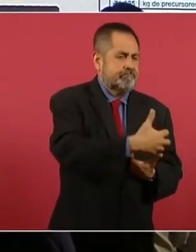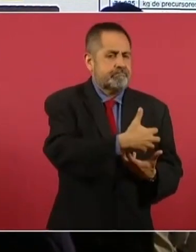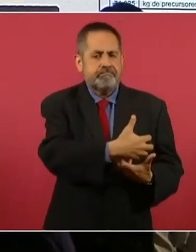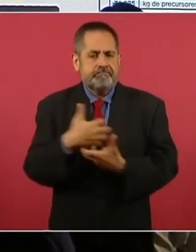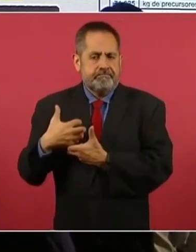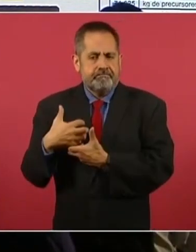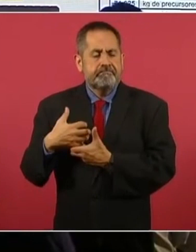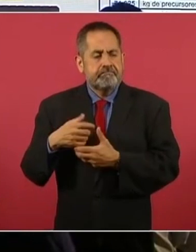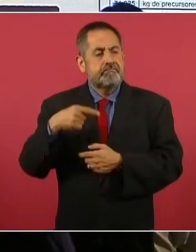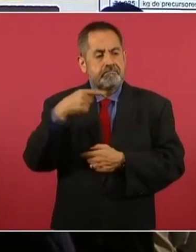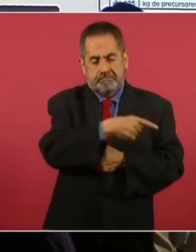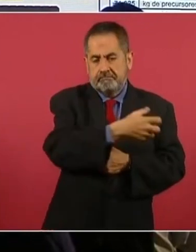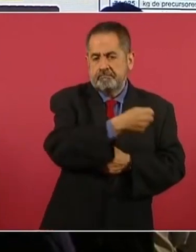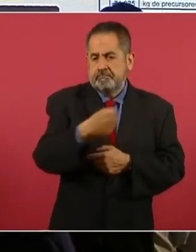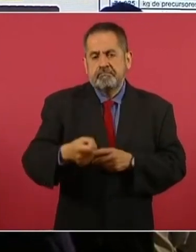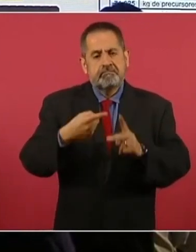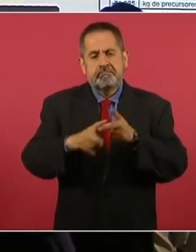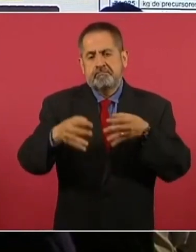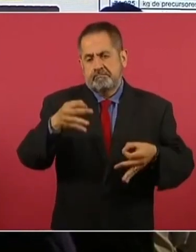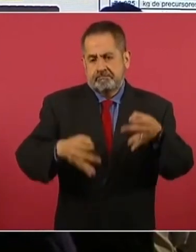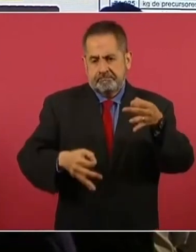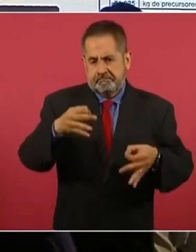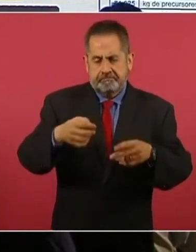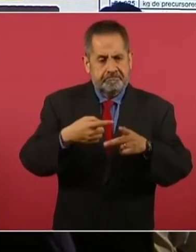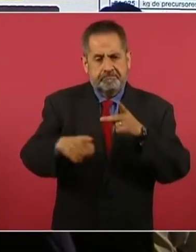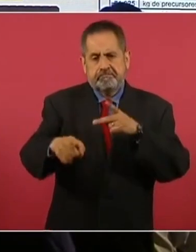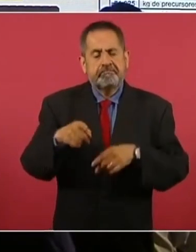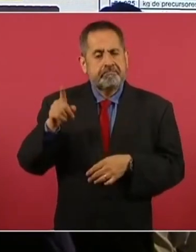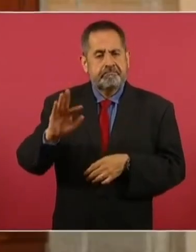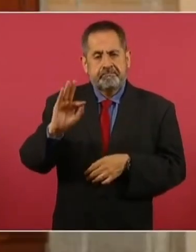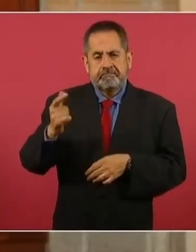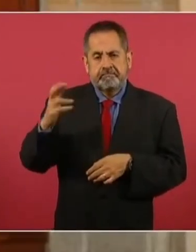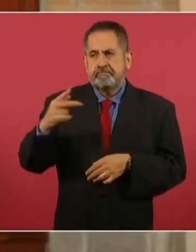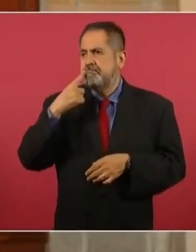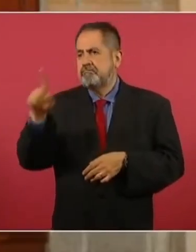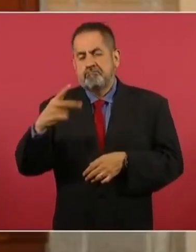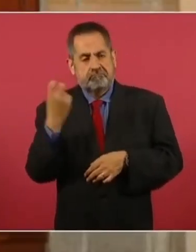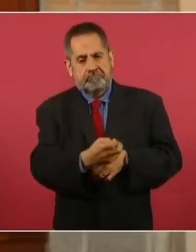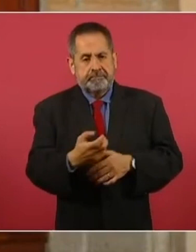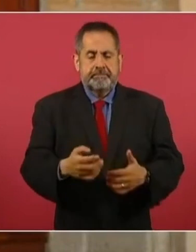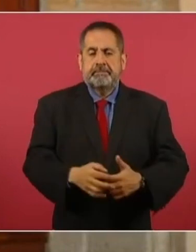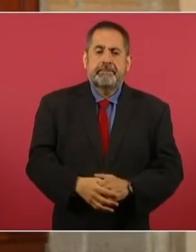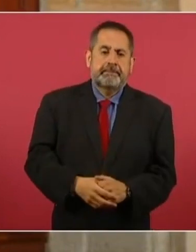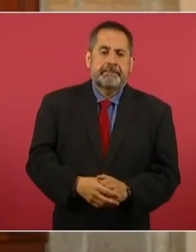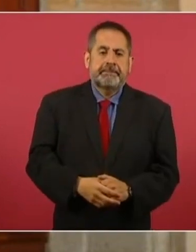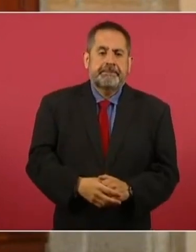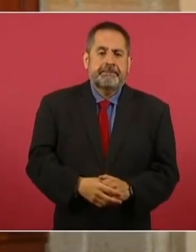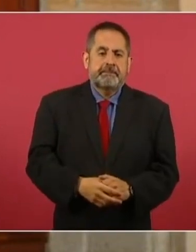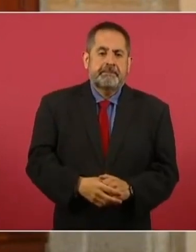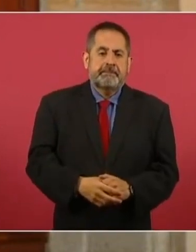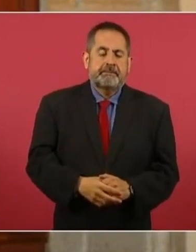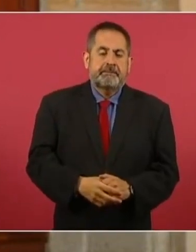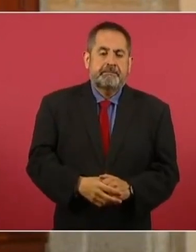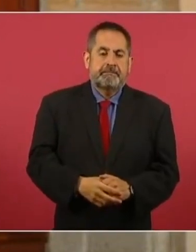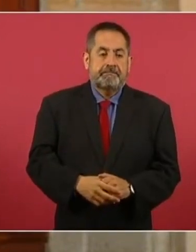fueron vinculados a proceso penal, imputados por la Fiscalía General de la República. Siguiente, como